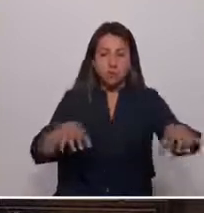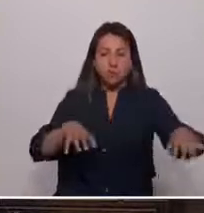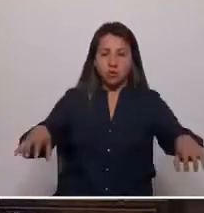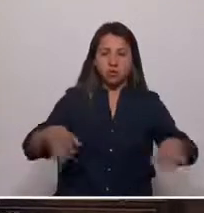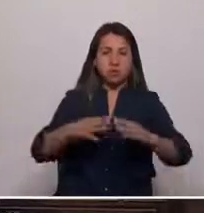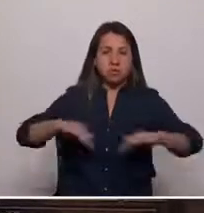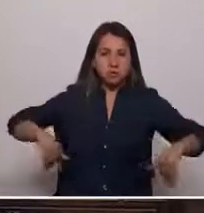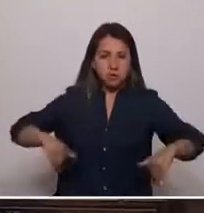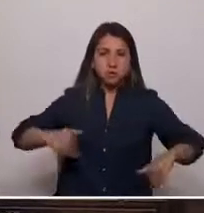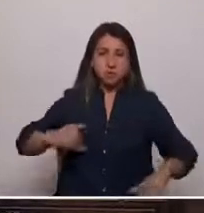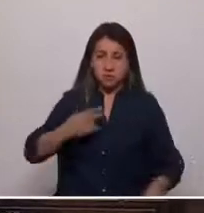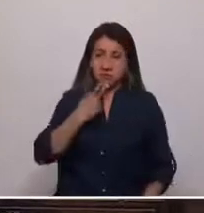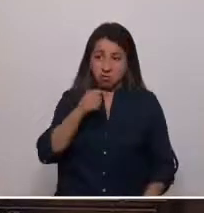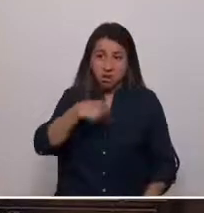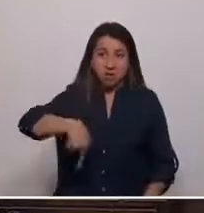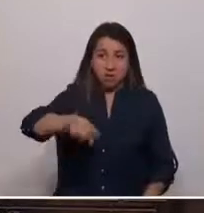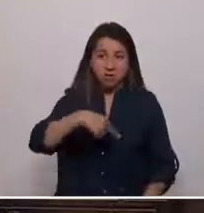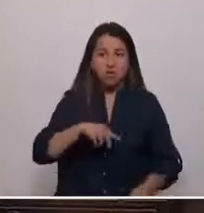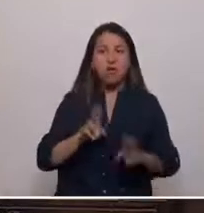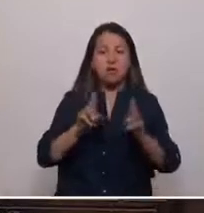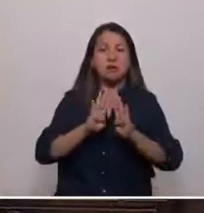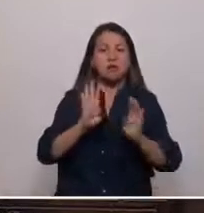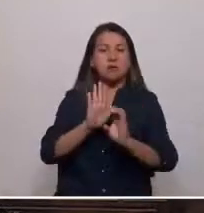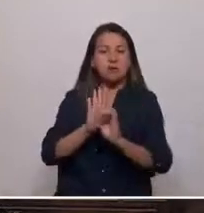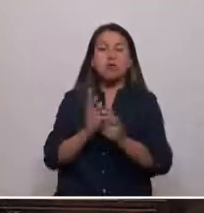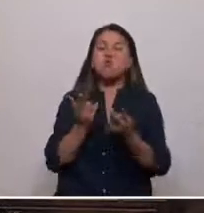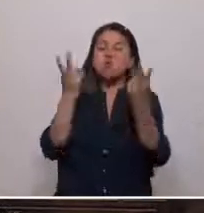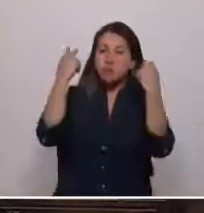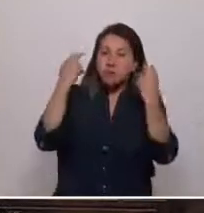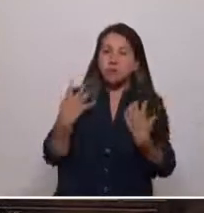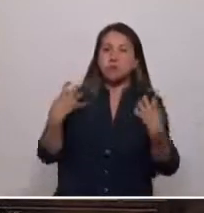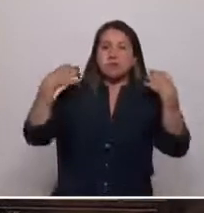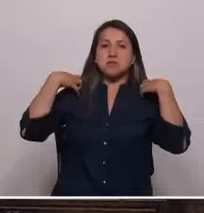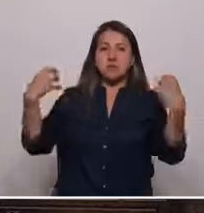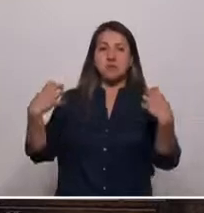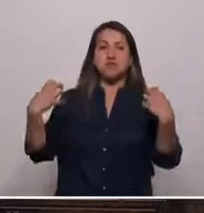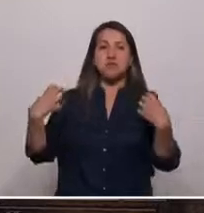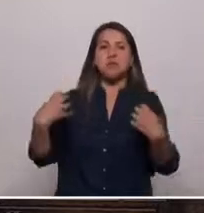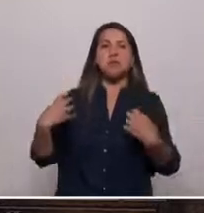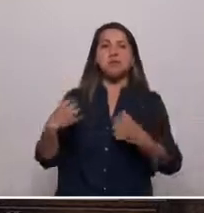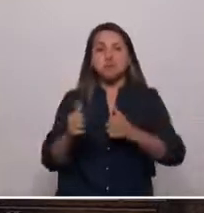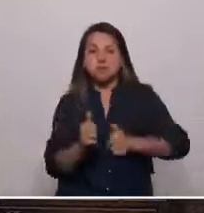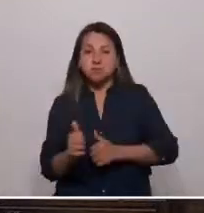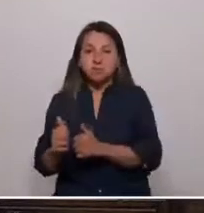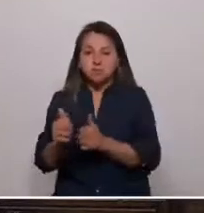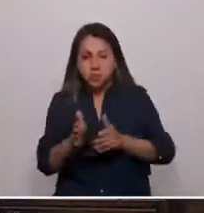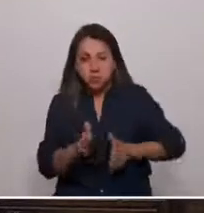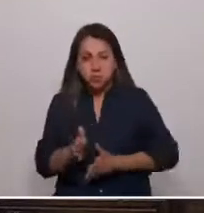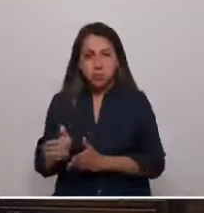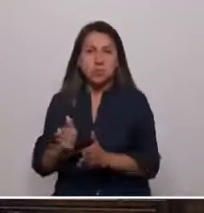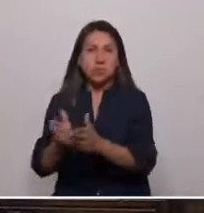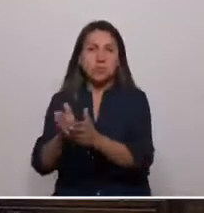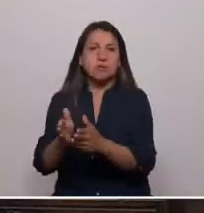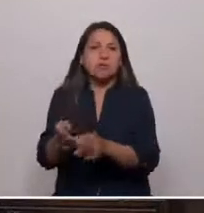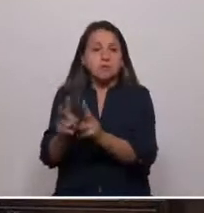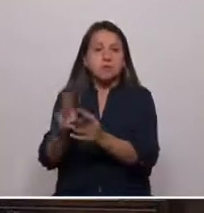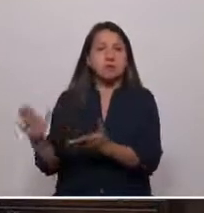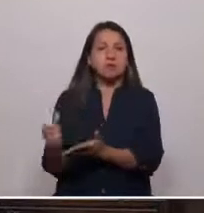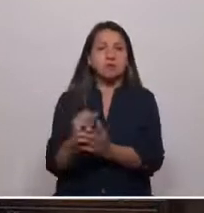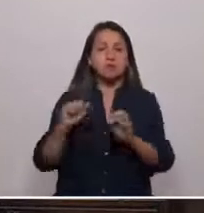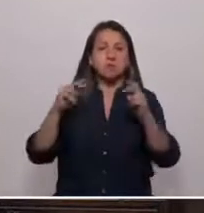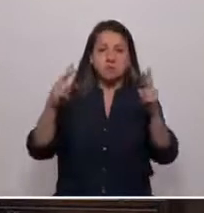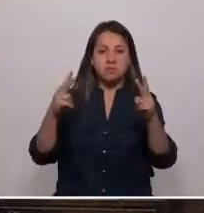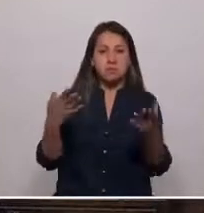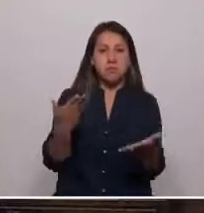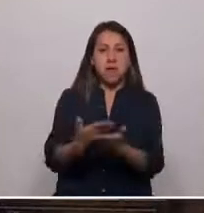Espero que esta Convención sea humilde y responsable para enmendar el rumbo y permita encontrar un camino de paz que